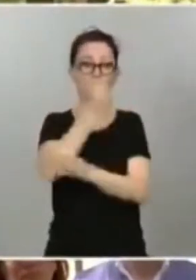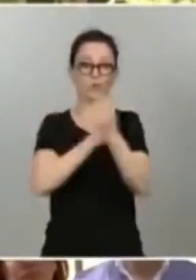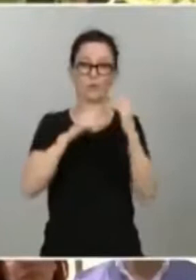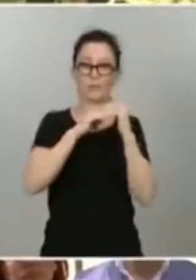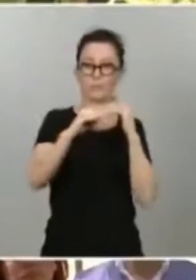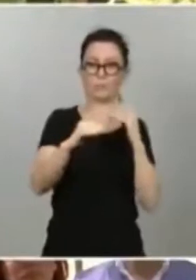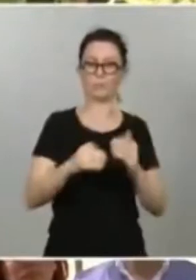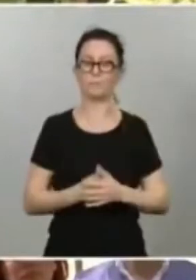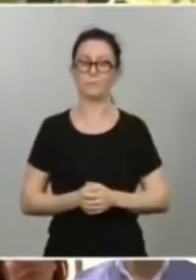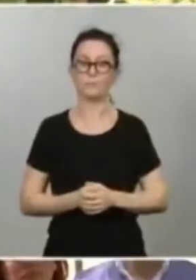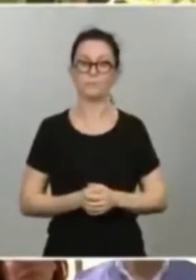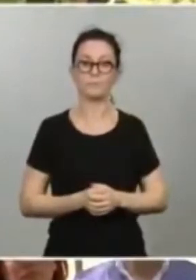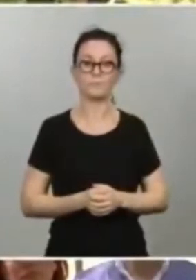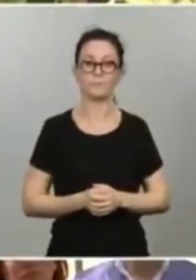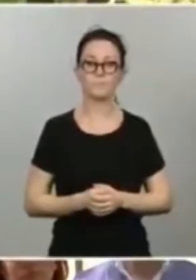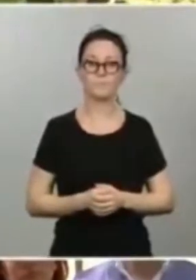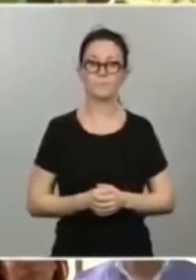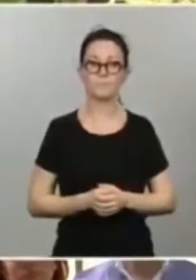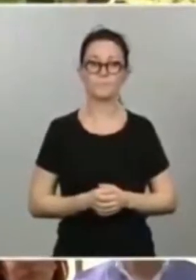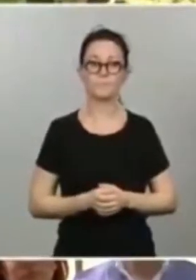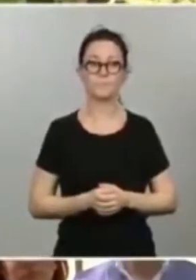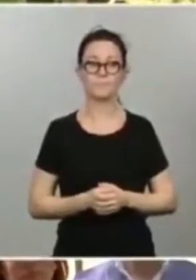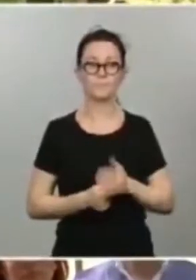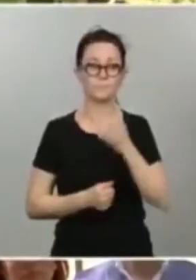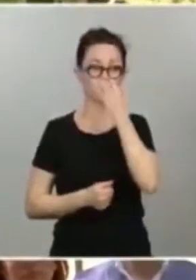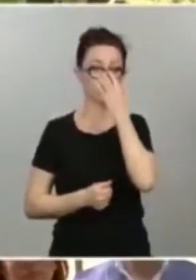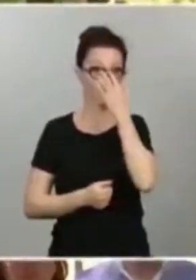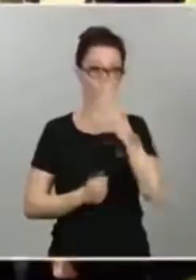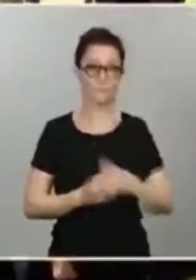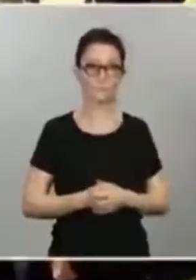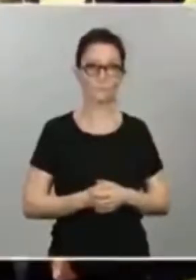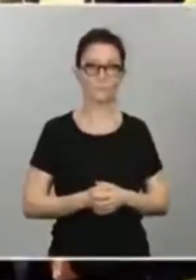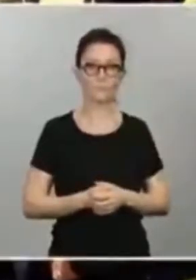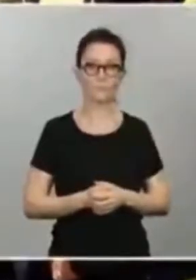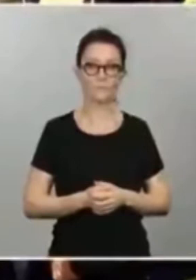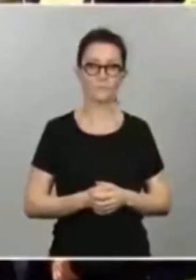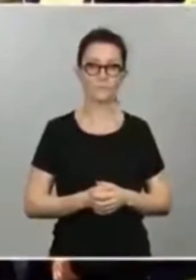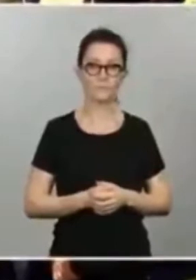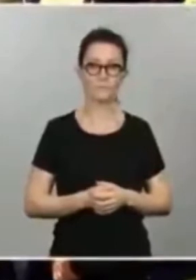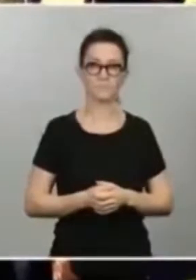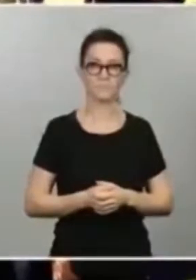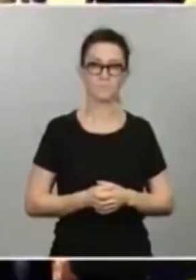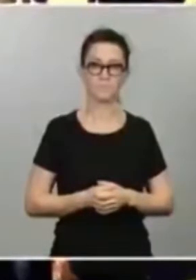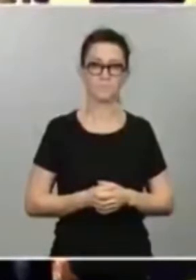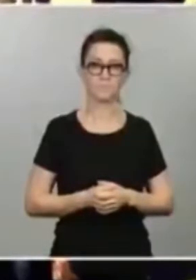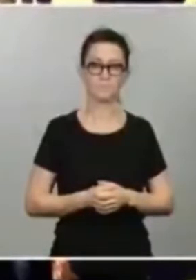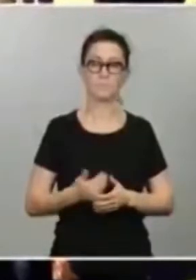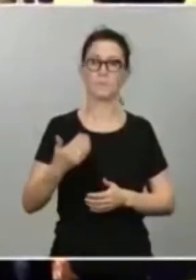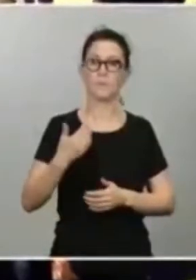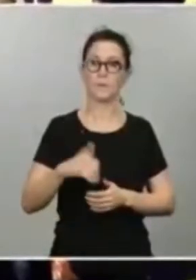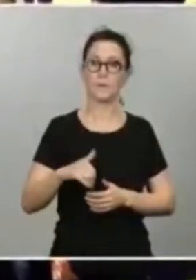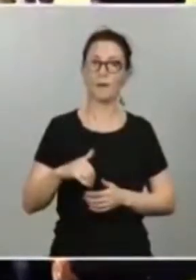Estamos sentando, y esto es una percepción que creo que podemos compartir todos, estamos sentando las bases de una nueva economía